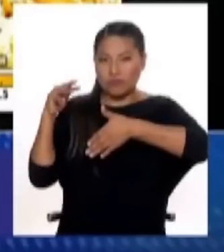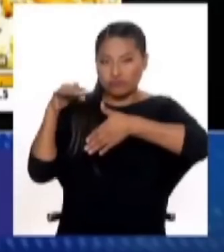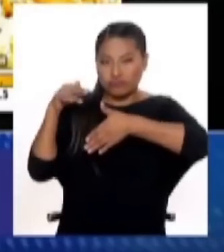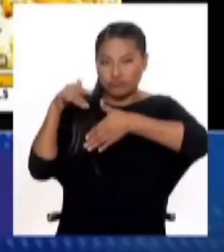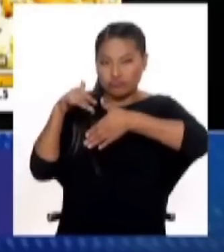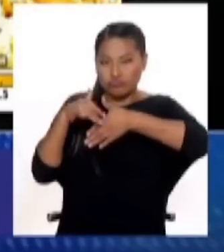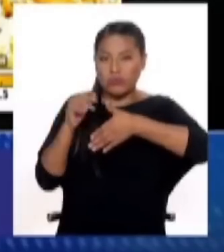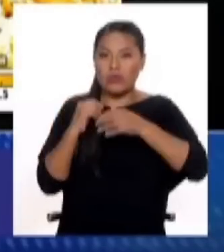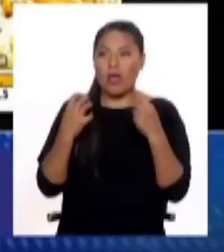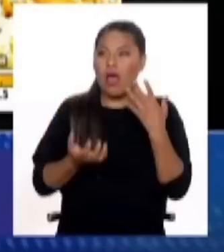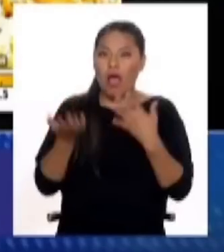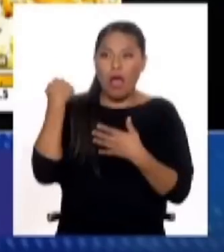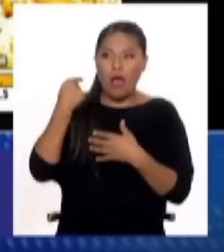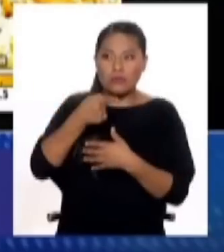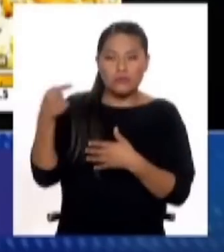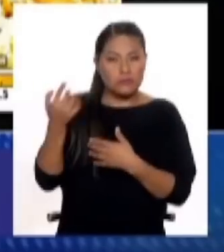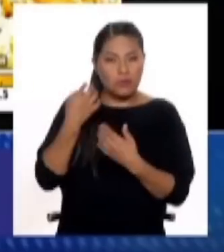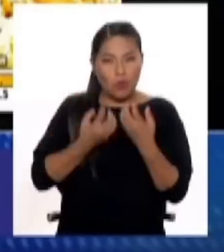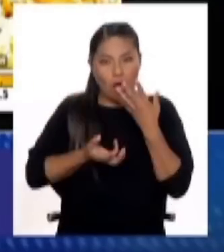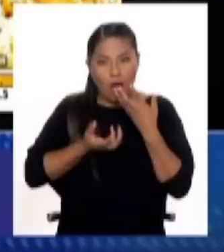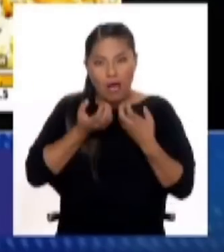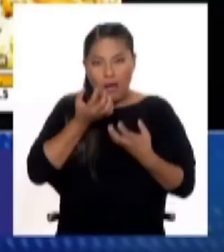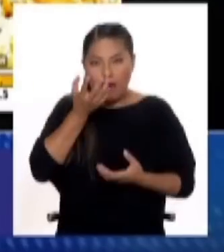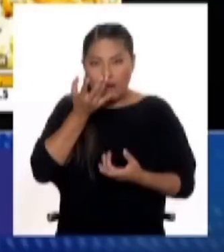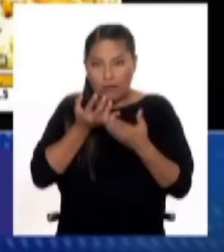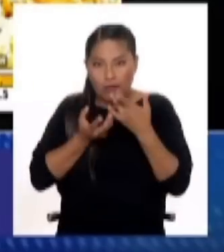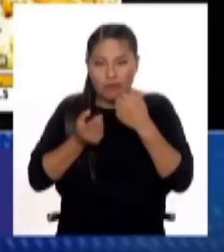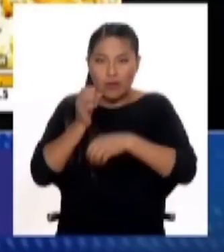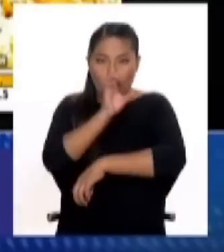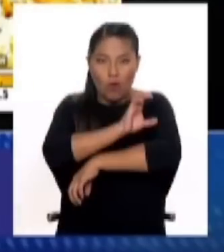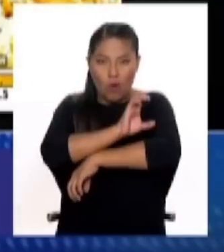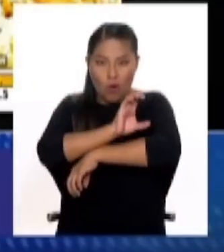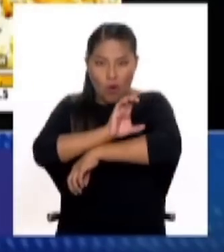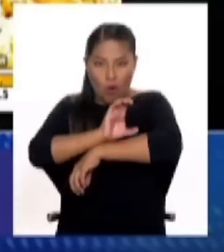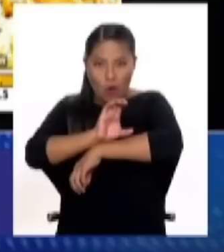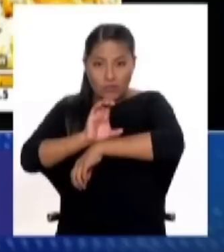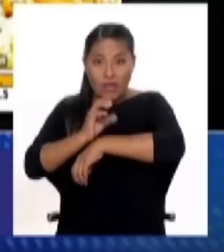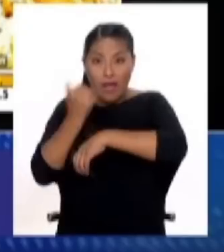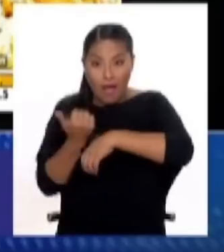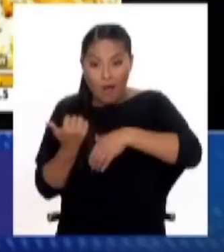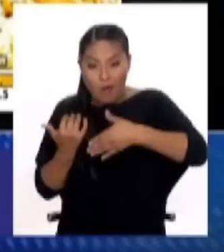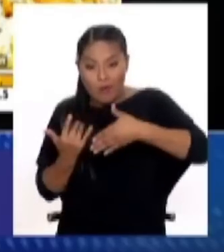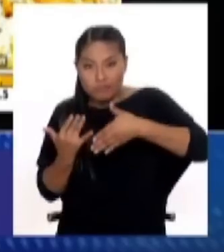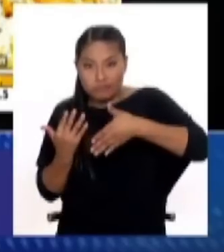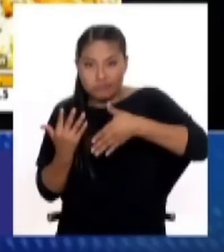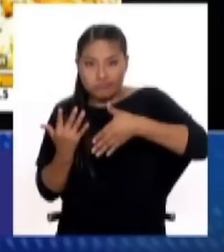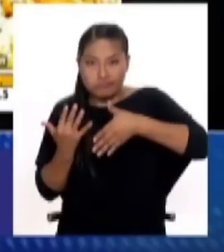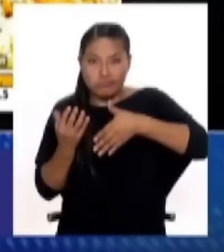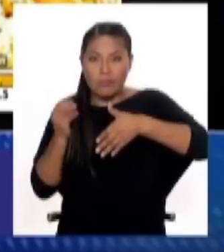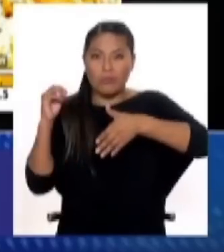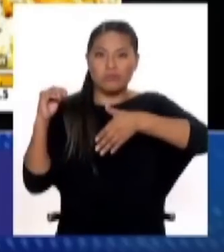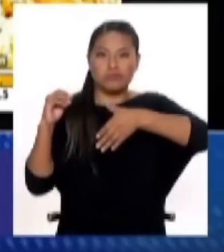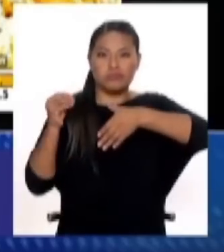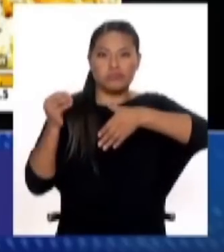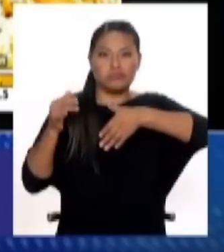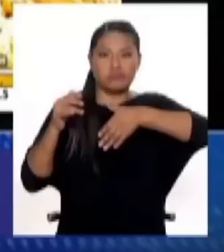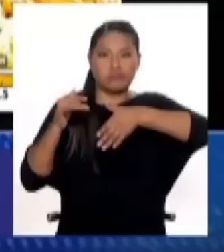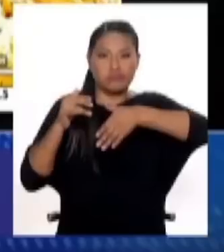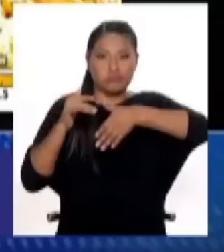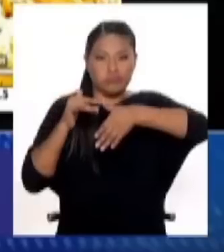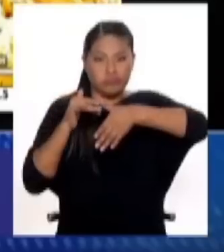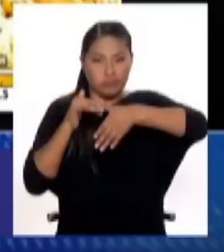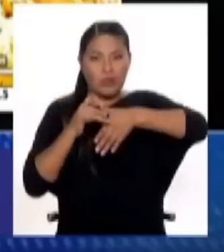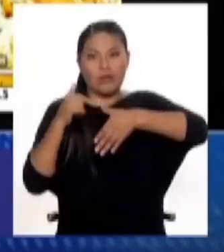estaba caliente solamente frente a la costa peruana ecuatoriana. Ahora ese calentamiento se está trasladando al Pacífico central.